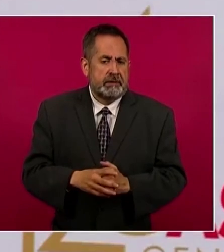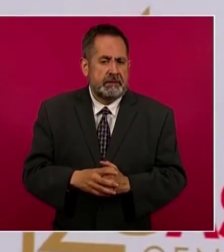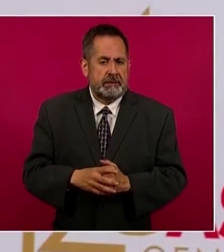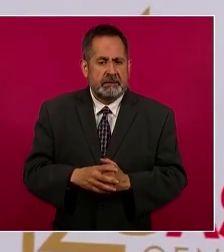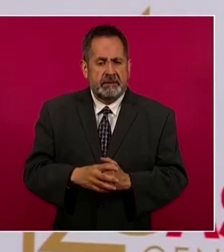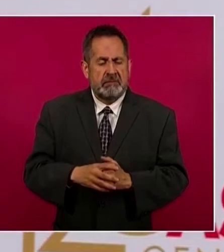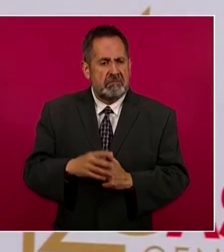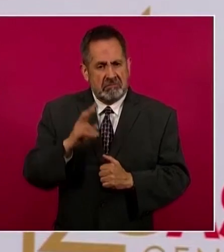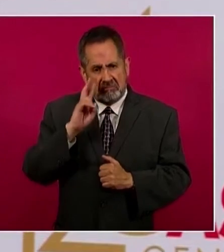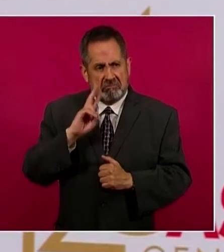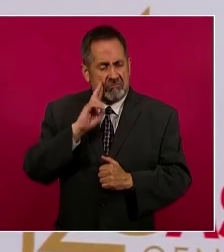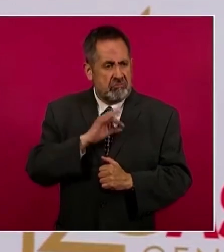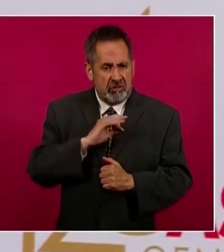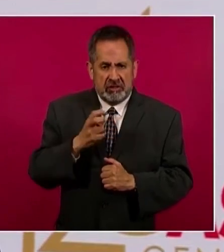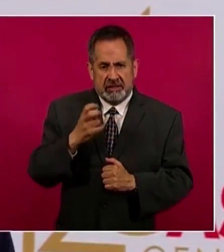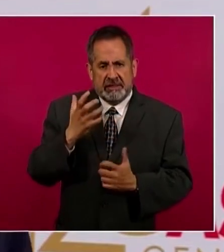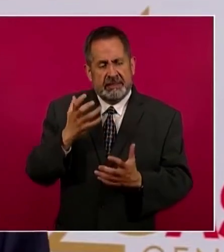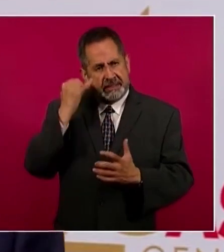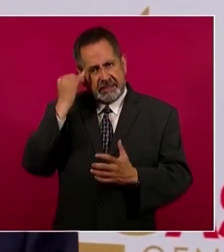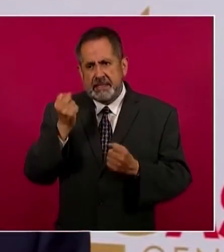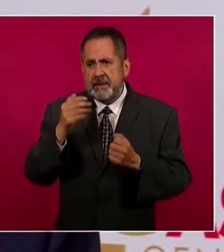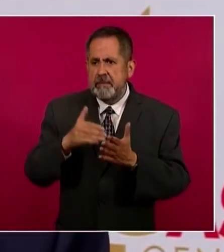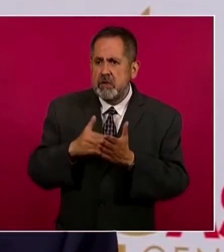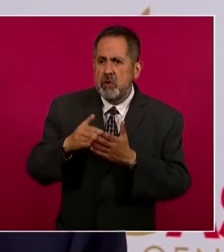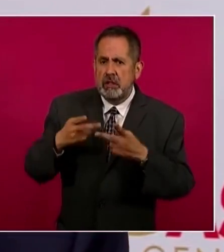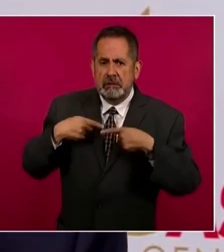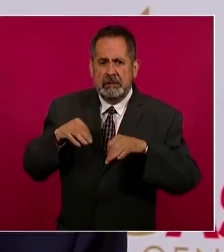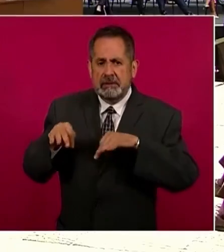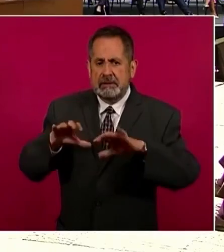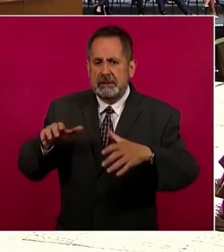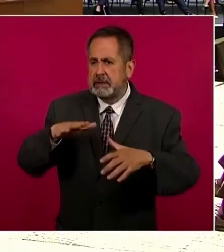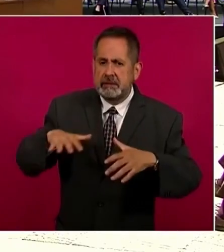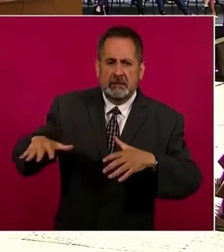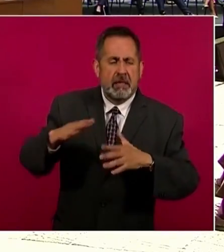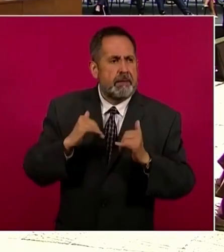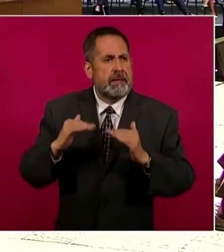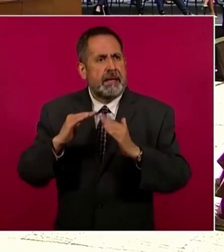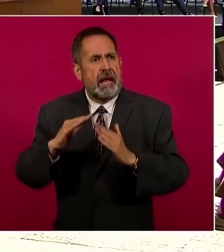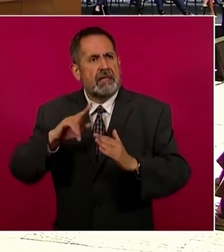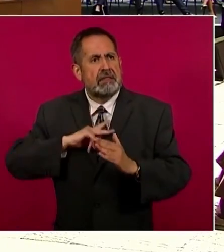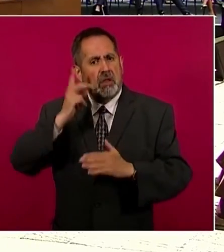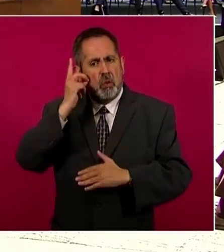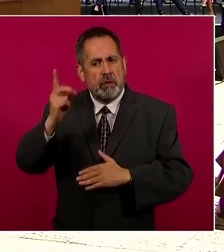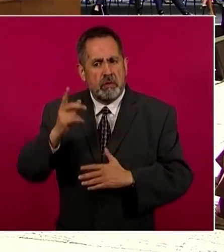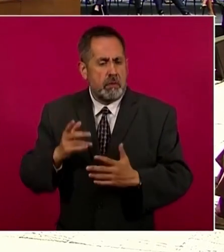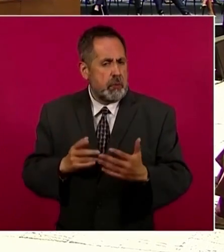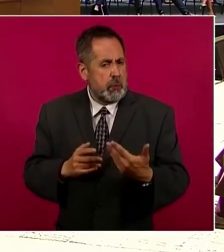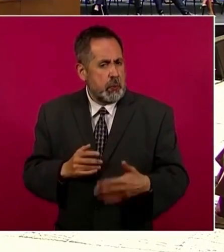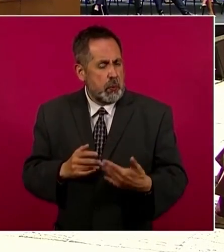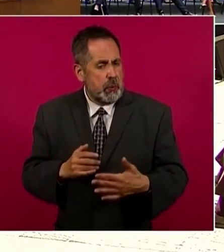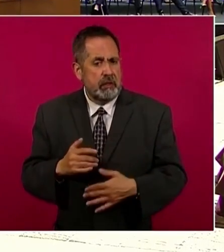hacer realidad este anhelo de millones de trabajadores de tener esa casa propia. Tenemos que sentirnos